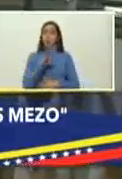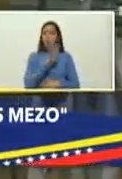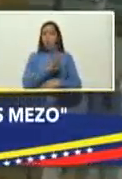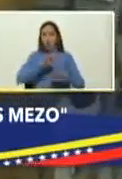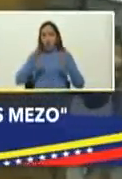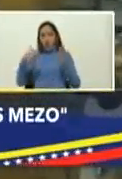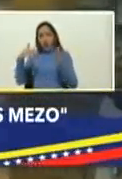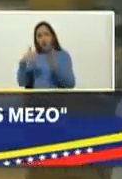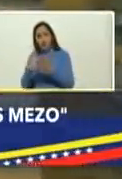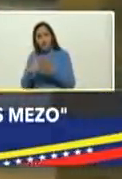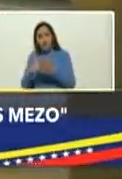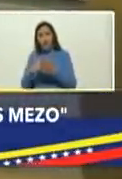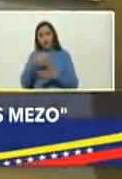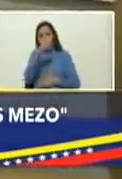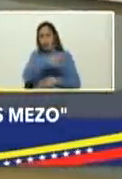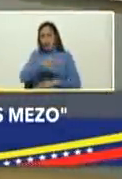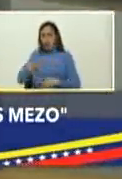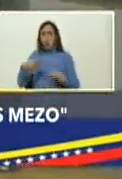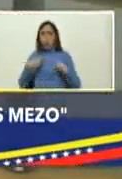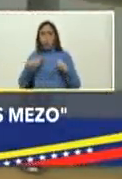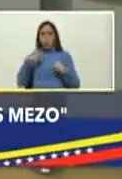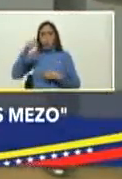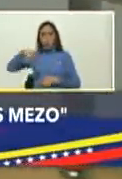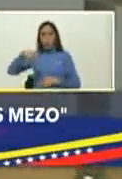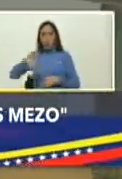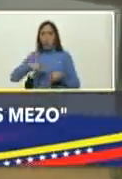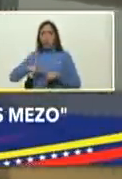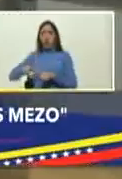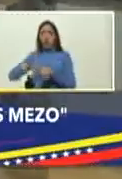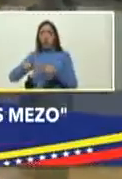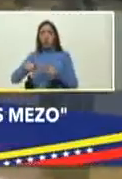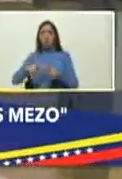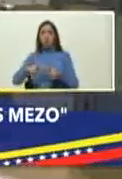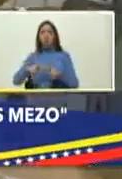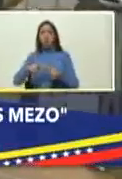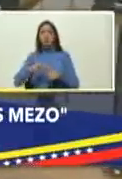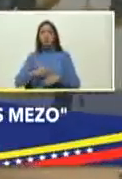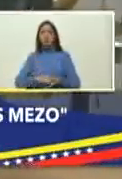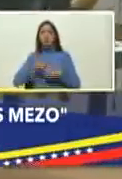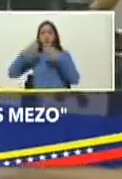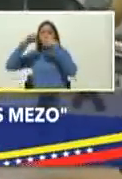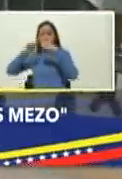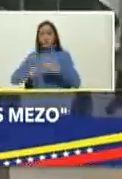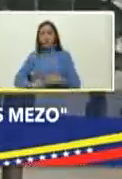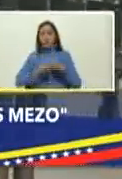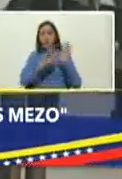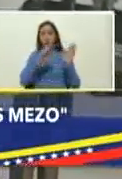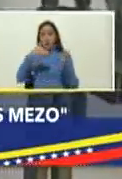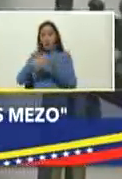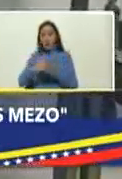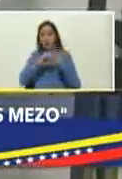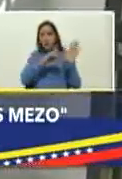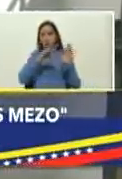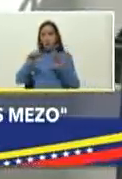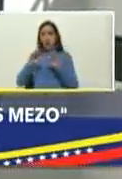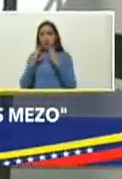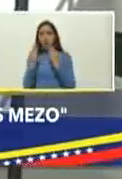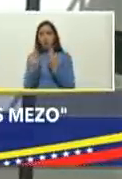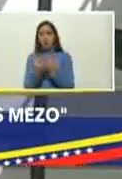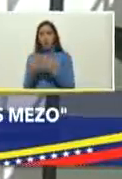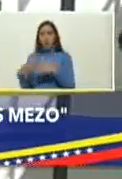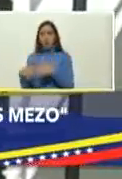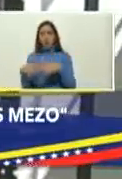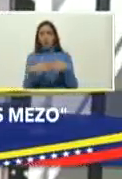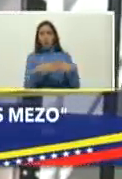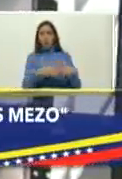mil habitantes que precisamente da el número de 6 mil 600 familias pero